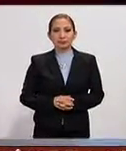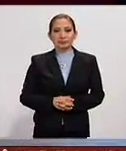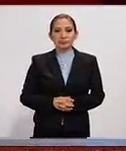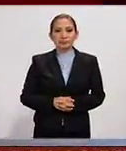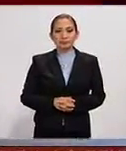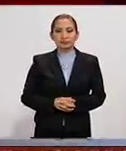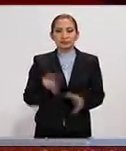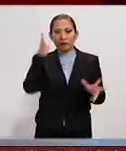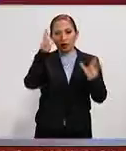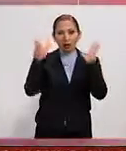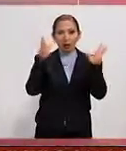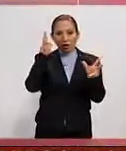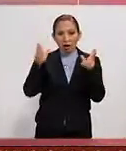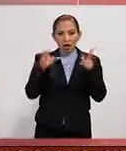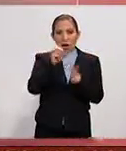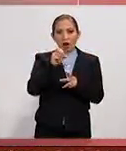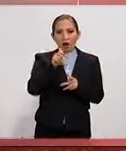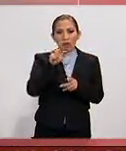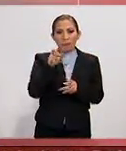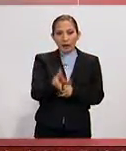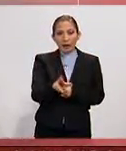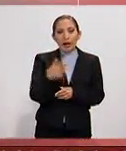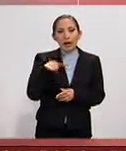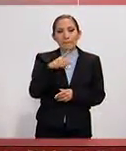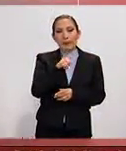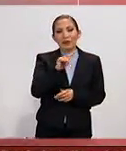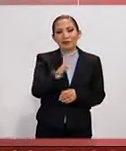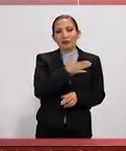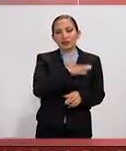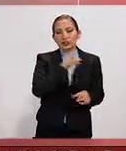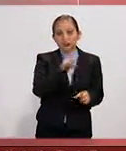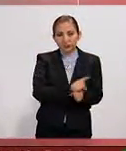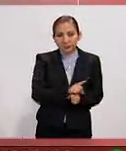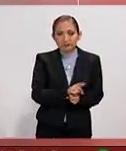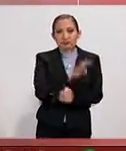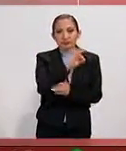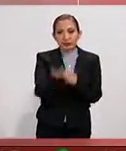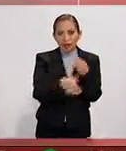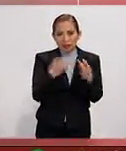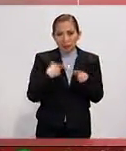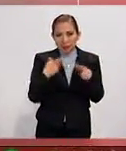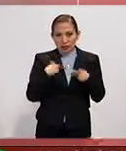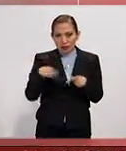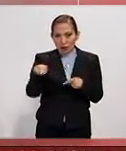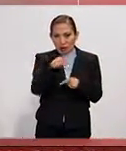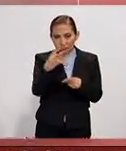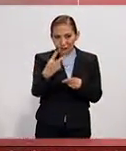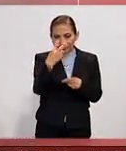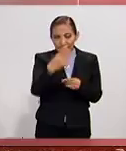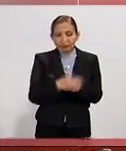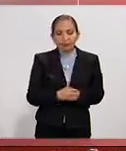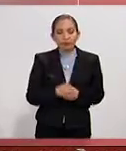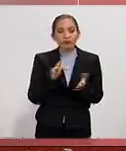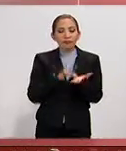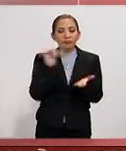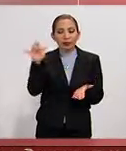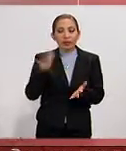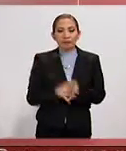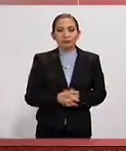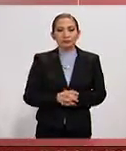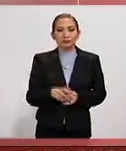Hola, qué tal Omar, Pati, muy buenos días a todos, su auditorio, muchas gracias.